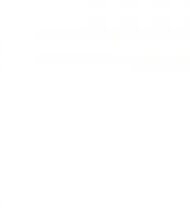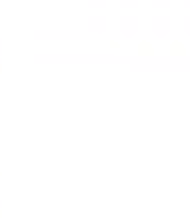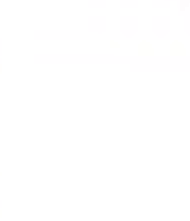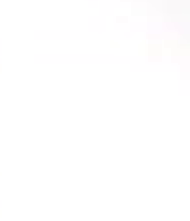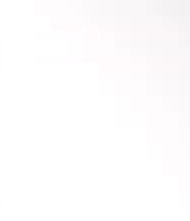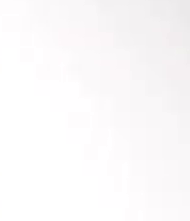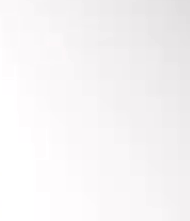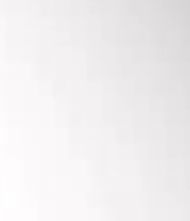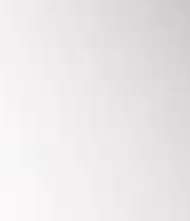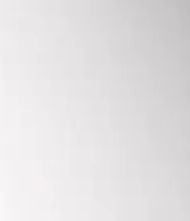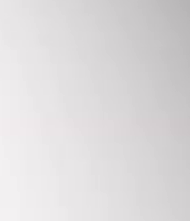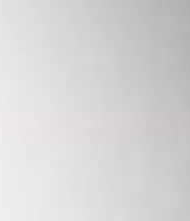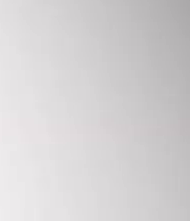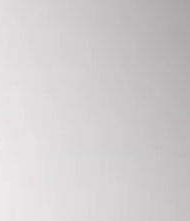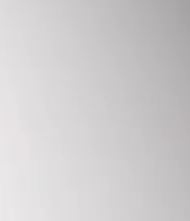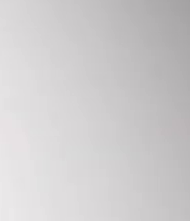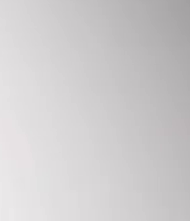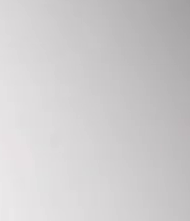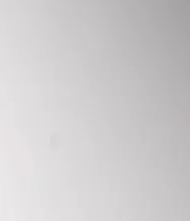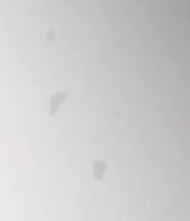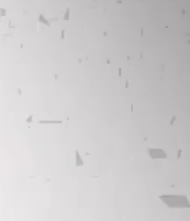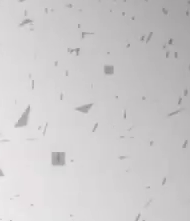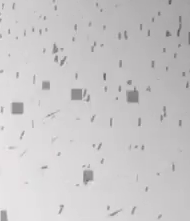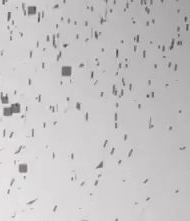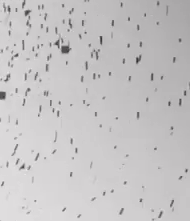Gracias. Gracias. Gracias. Gracias.